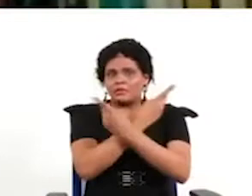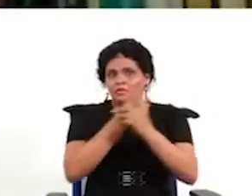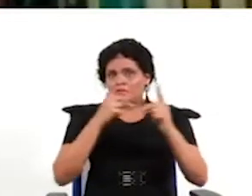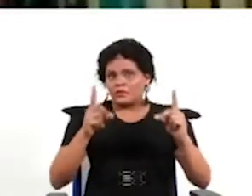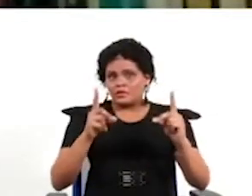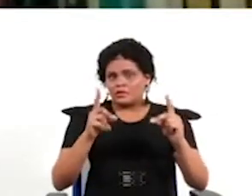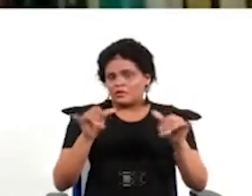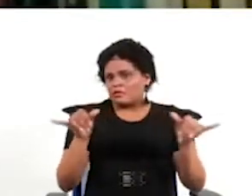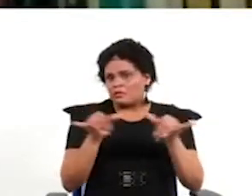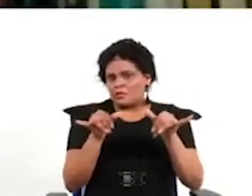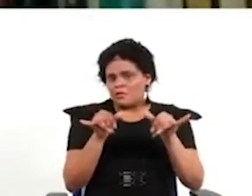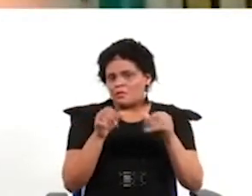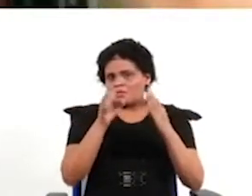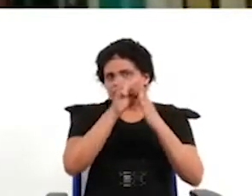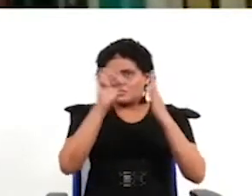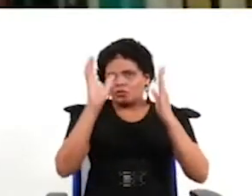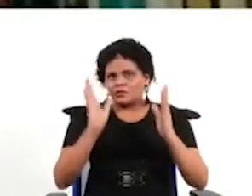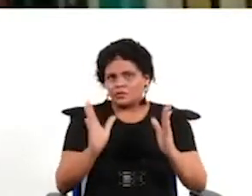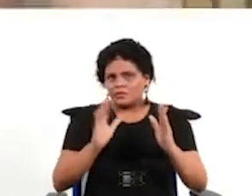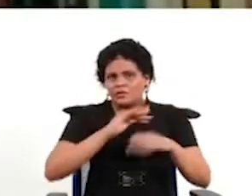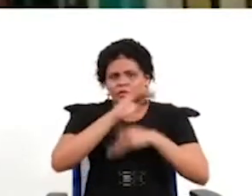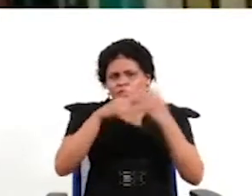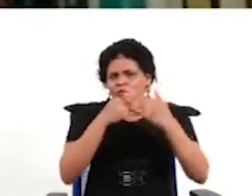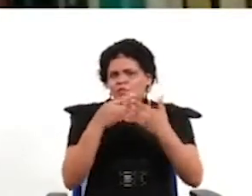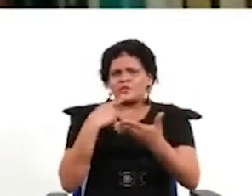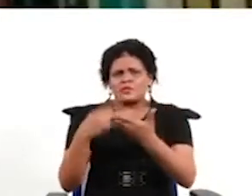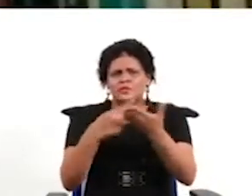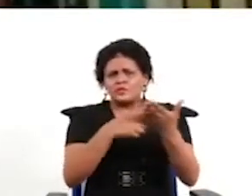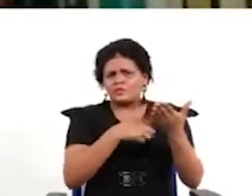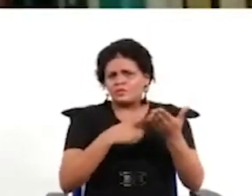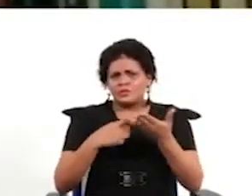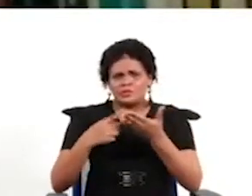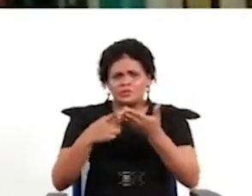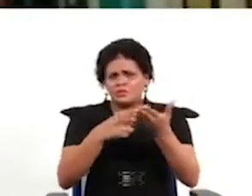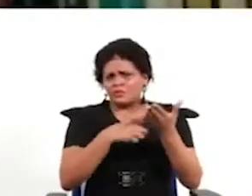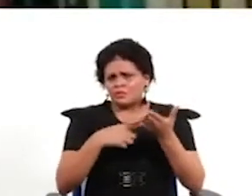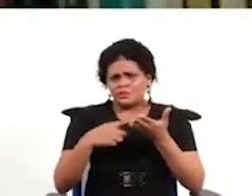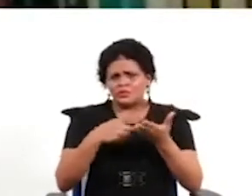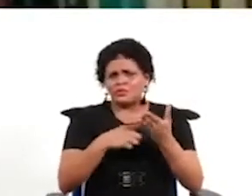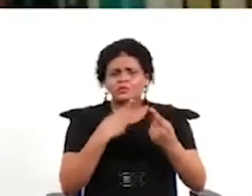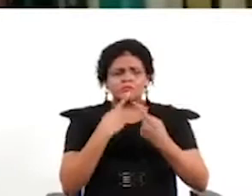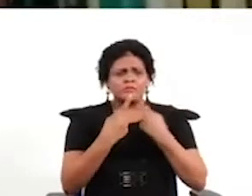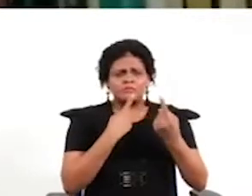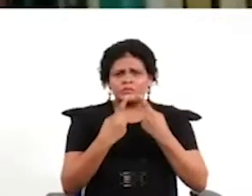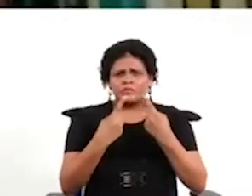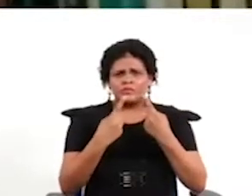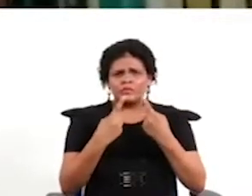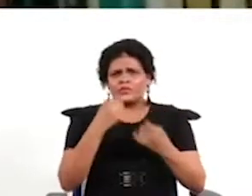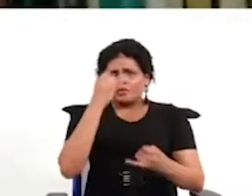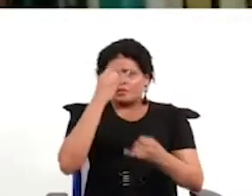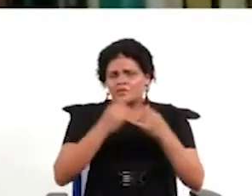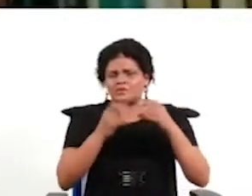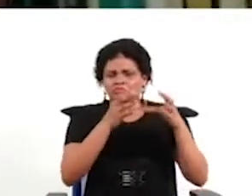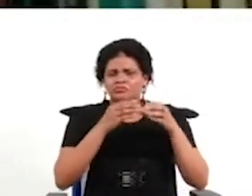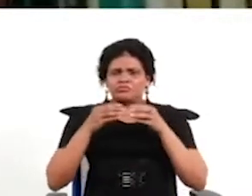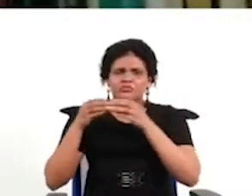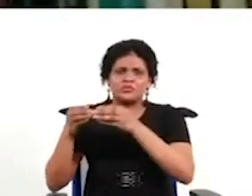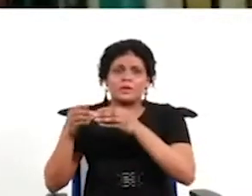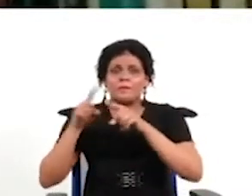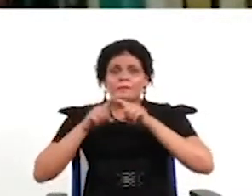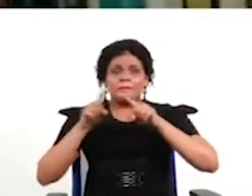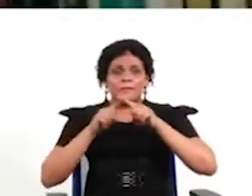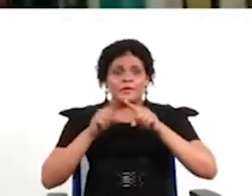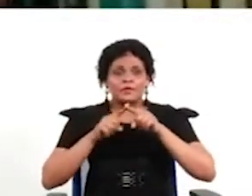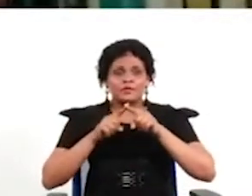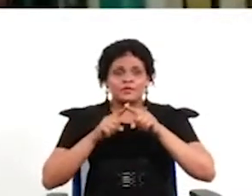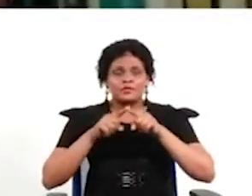los sistemas actuales, ¿no? O sea, podría haber una discusión normativa, ideal, de otros escenarios posibles y discutiríamos eso. Pero en el mundo en